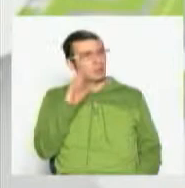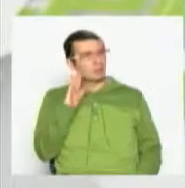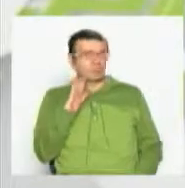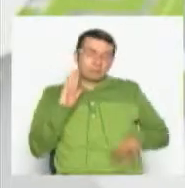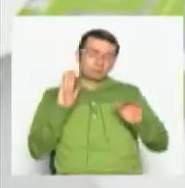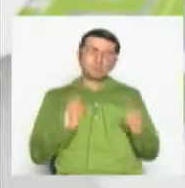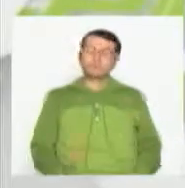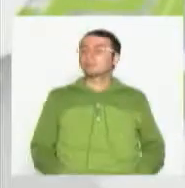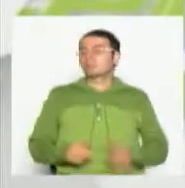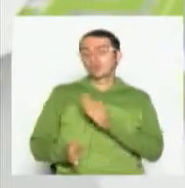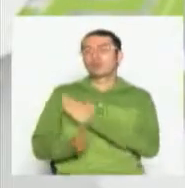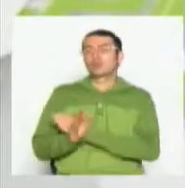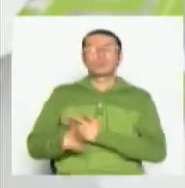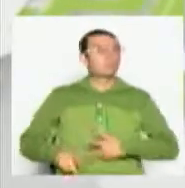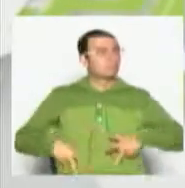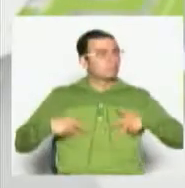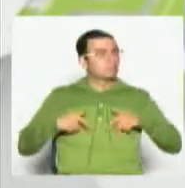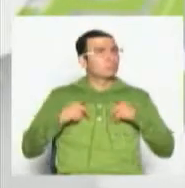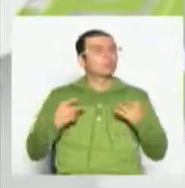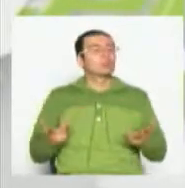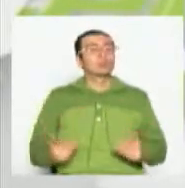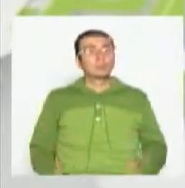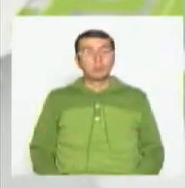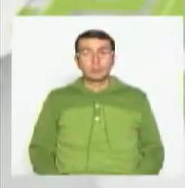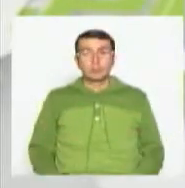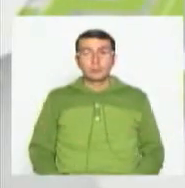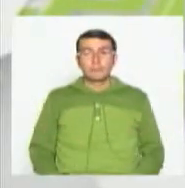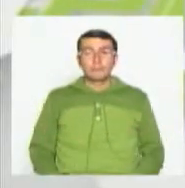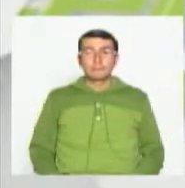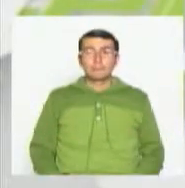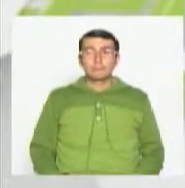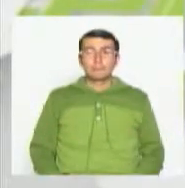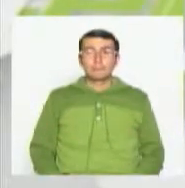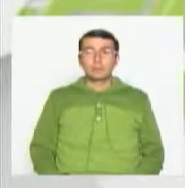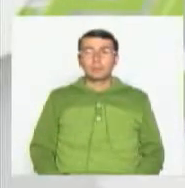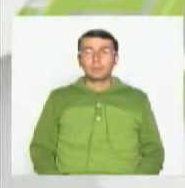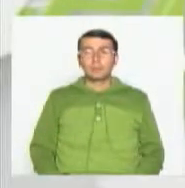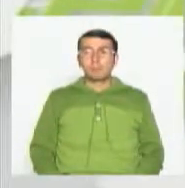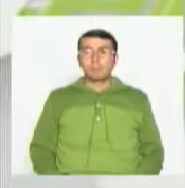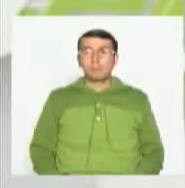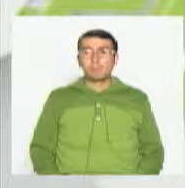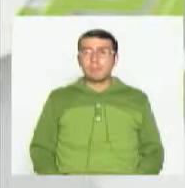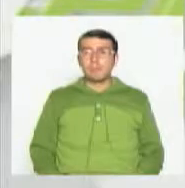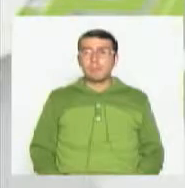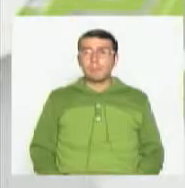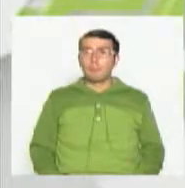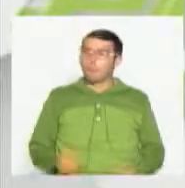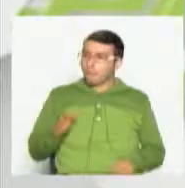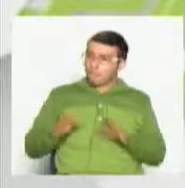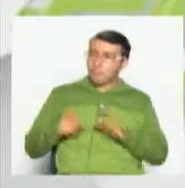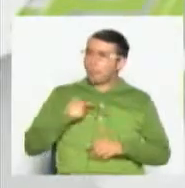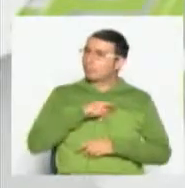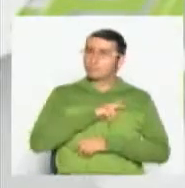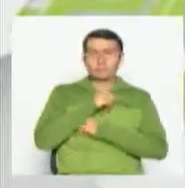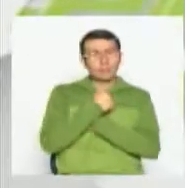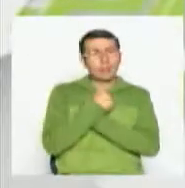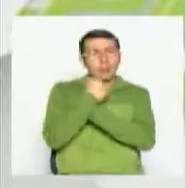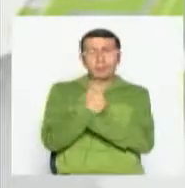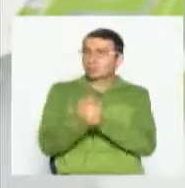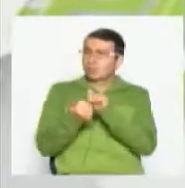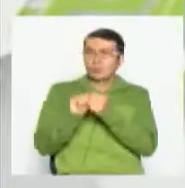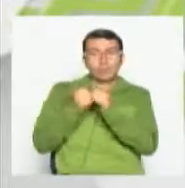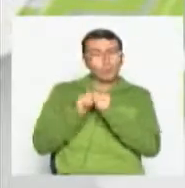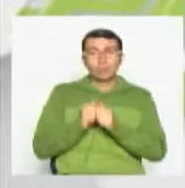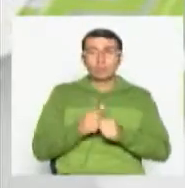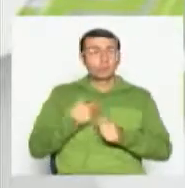a este tema que ya pasó. Pero no necesariamente clínico, porque muchos de los que amamos el deporte no lo amamos, no